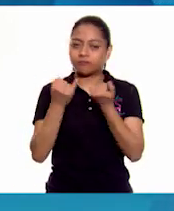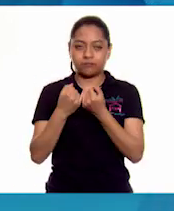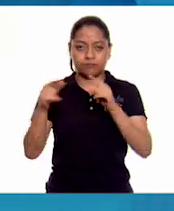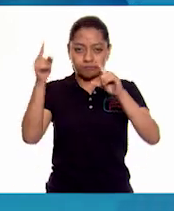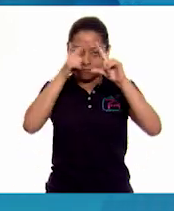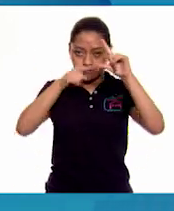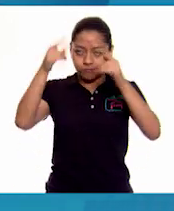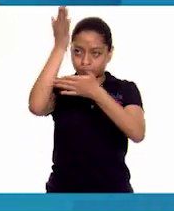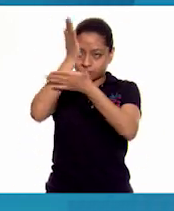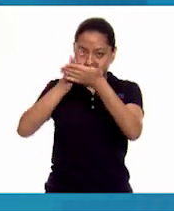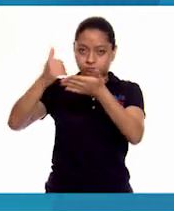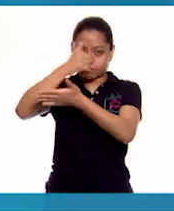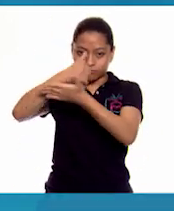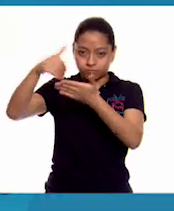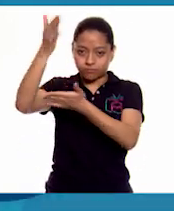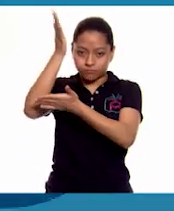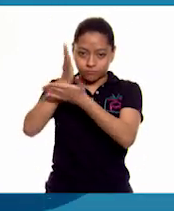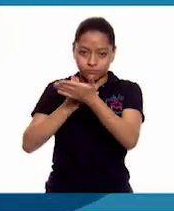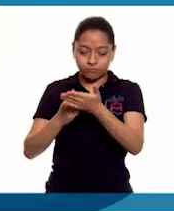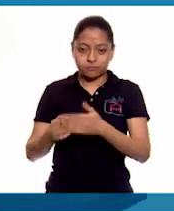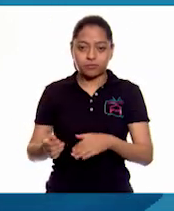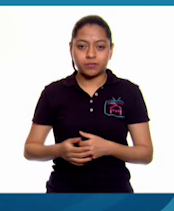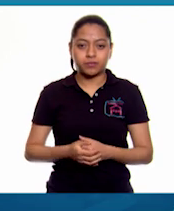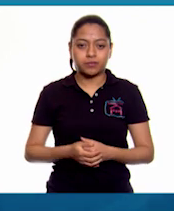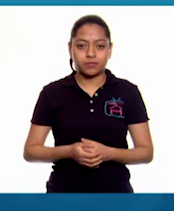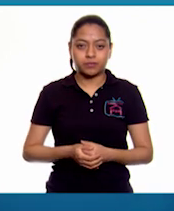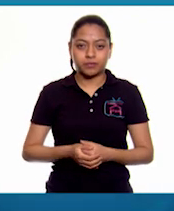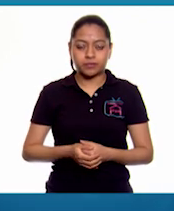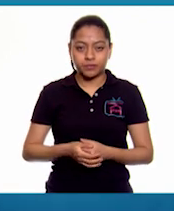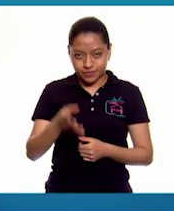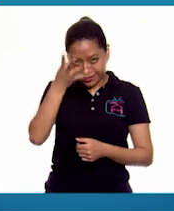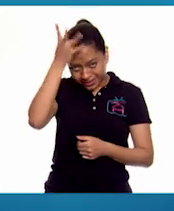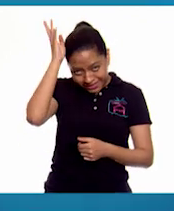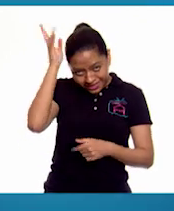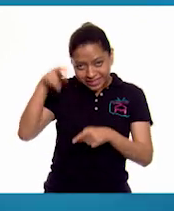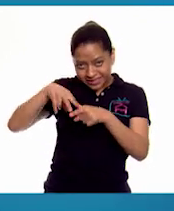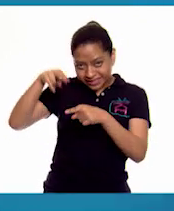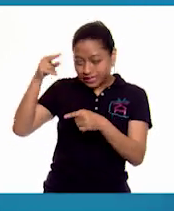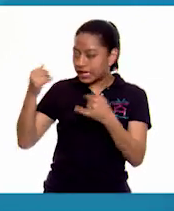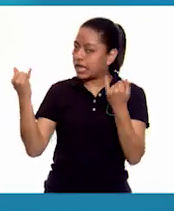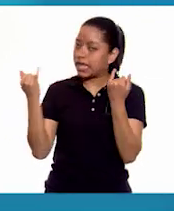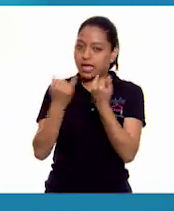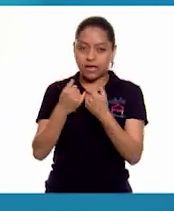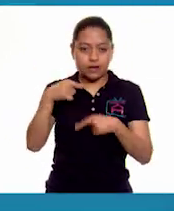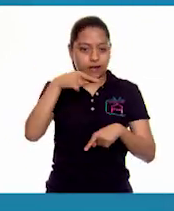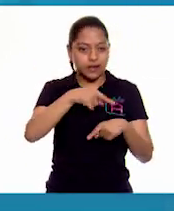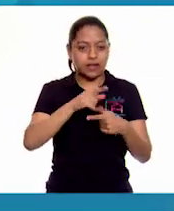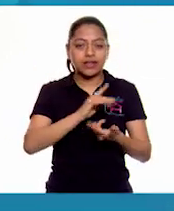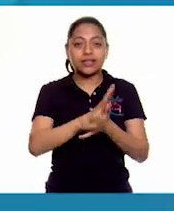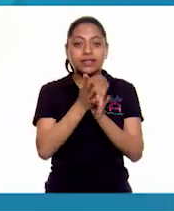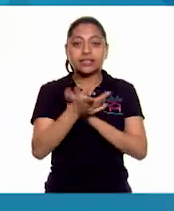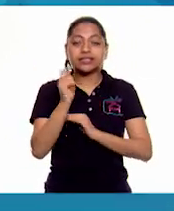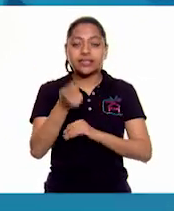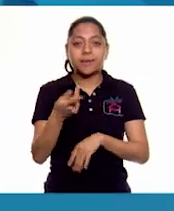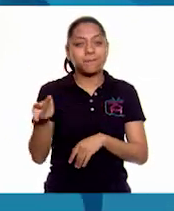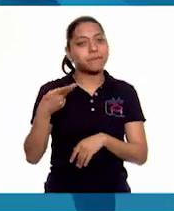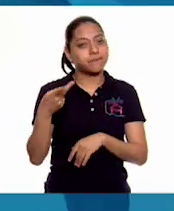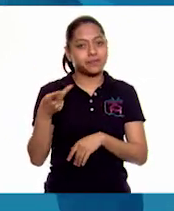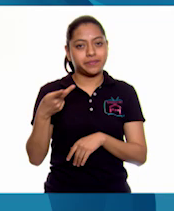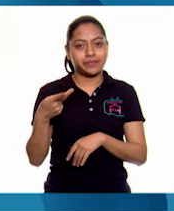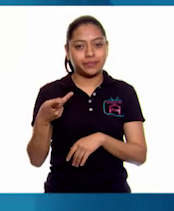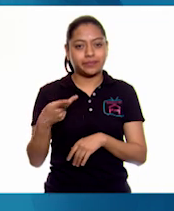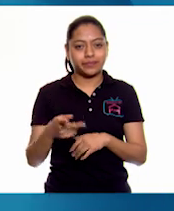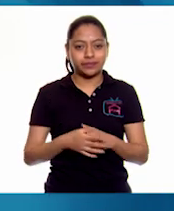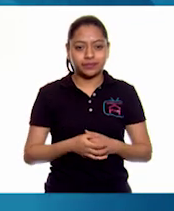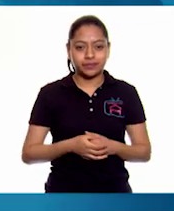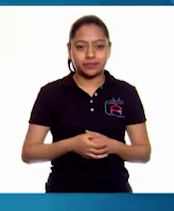de este mismo tamaño, fíjense, aquí están, y estas son sus piernitas de